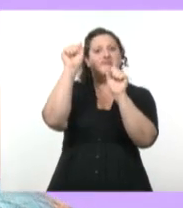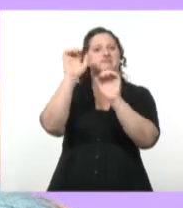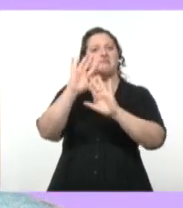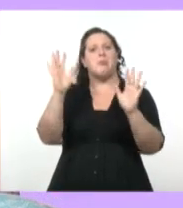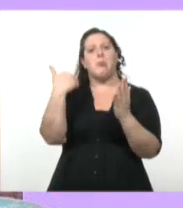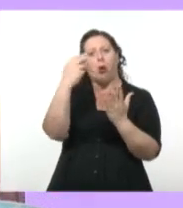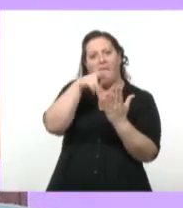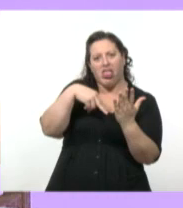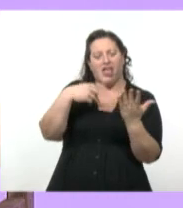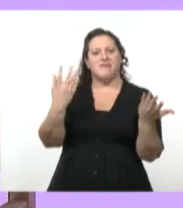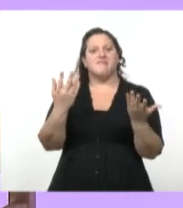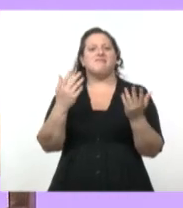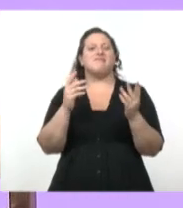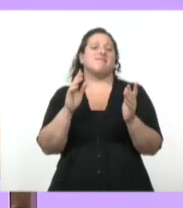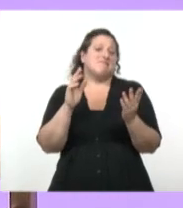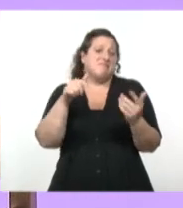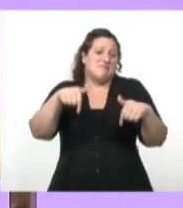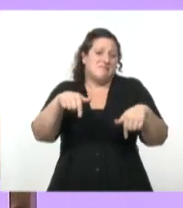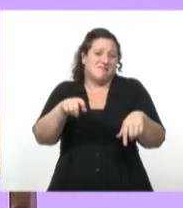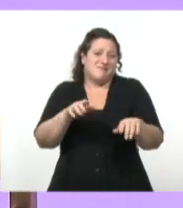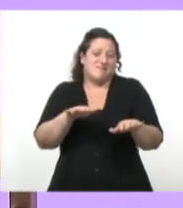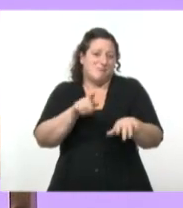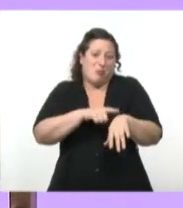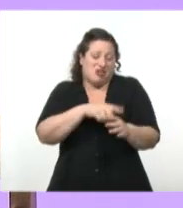últimos bloques donde leemos, básicamente.